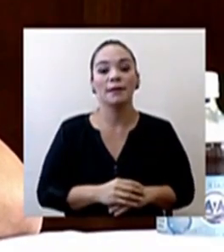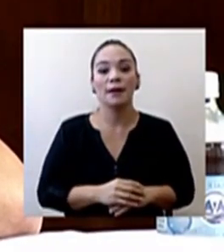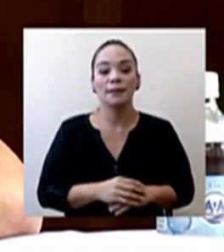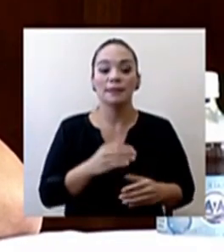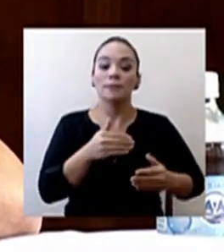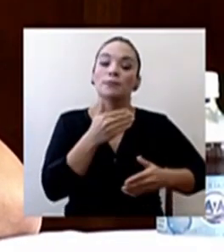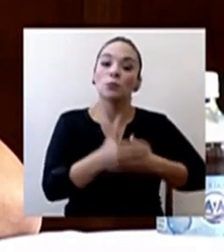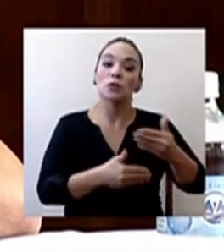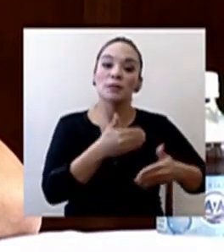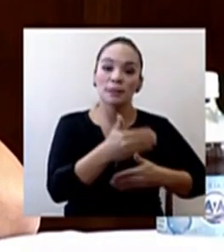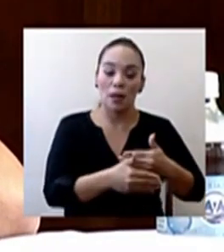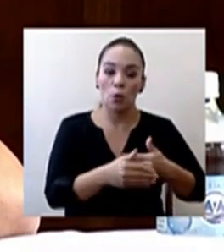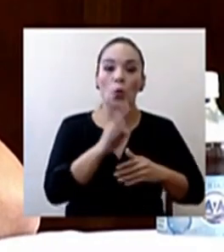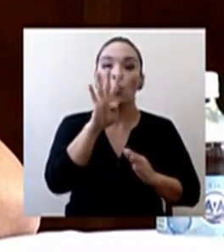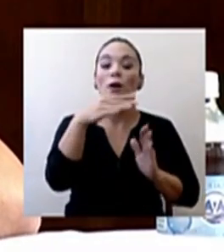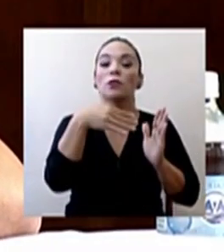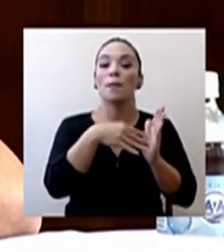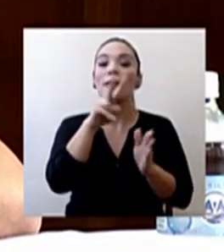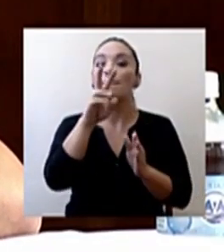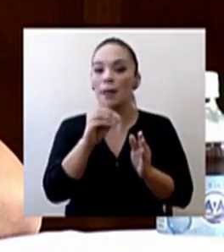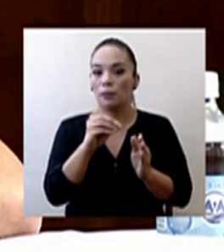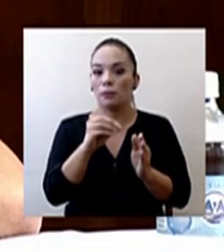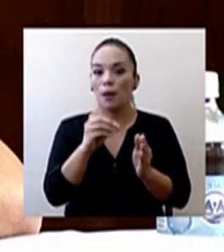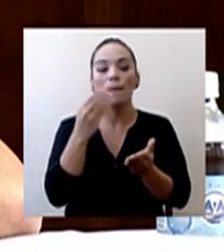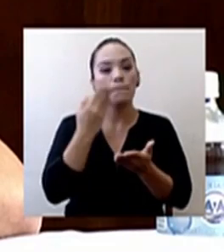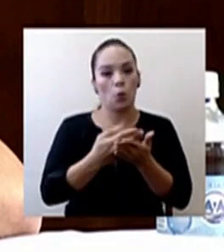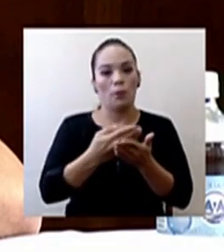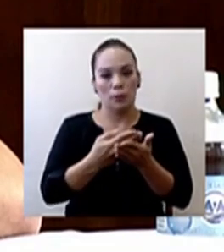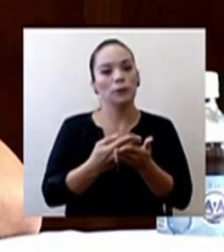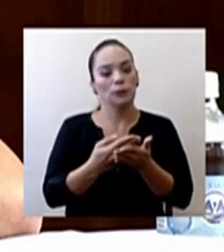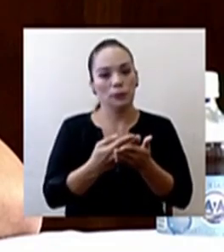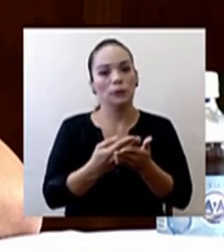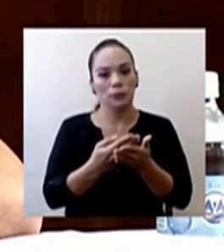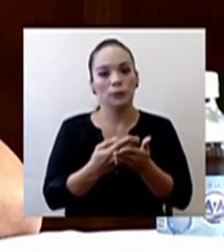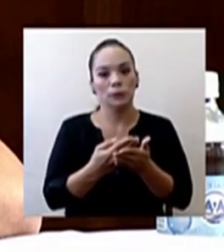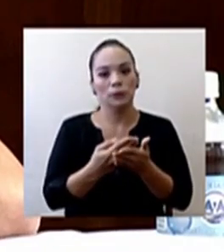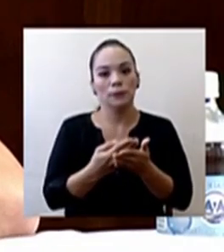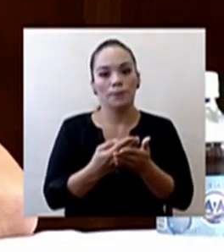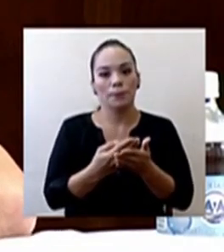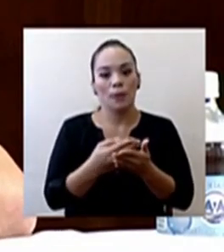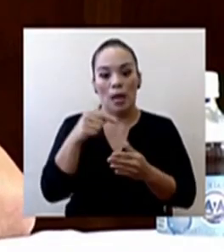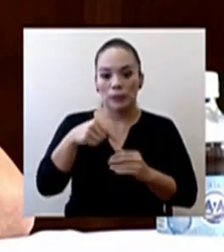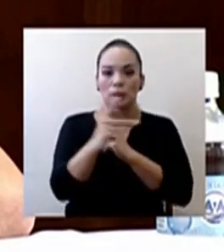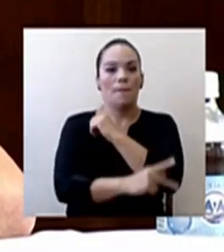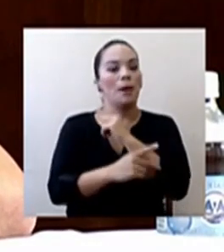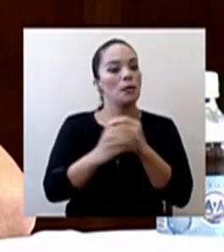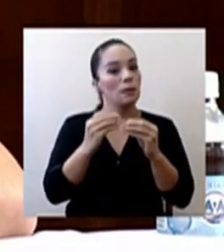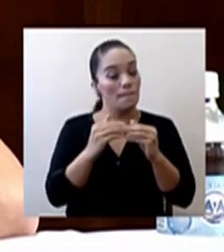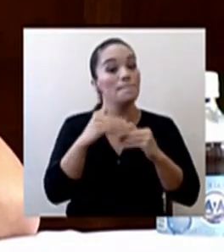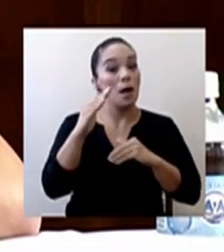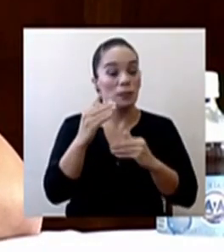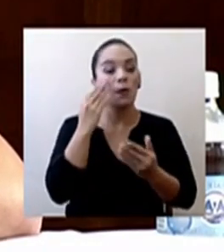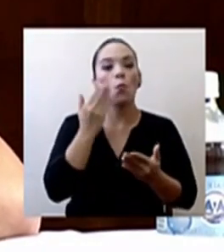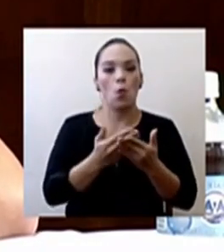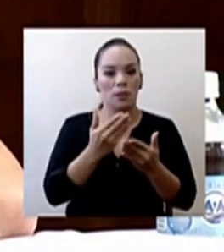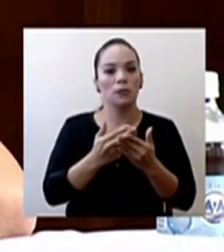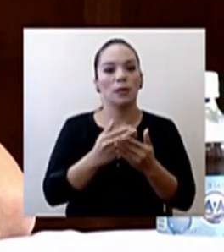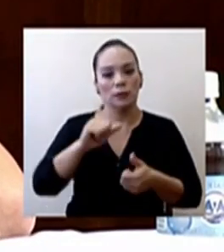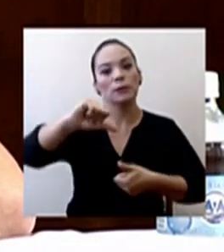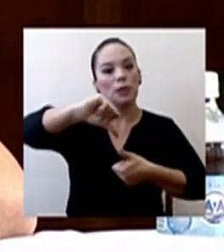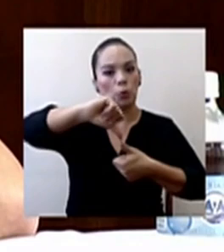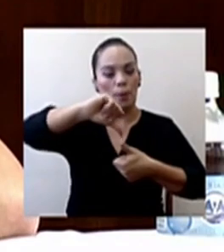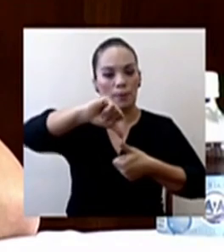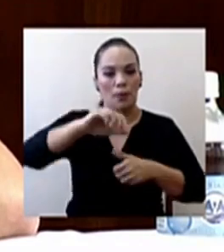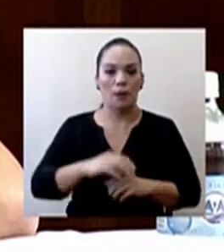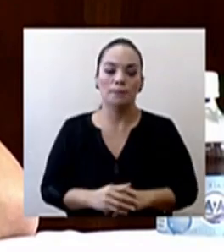procesado 4.020 muestras. Es decir, uno de los países con más muestras a nivel centroamericano.